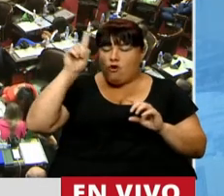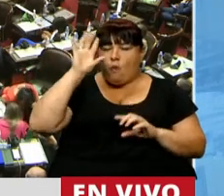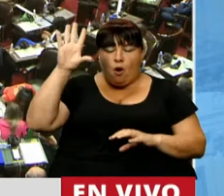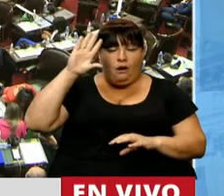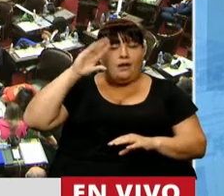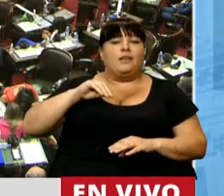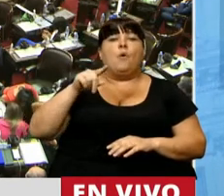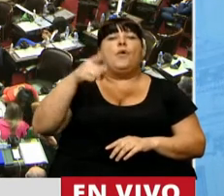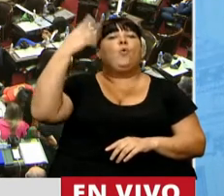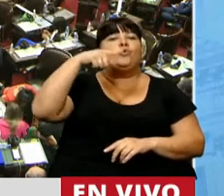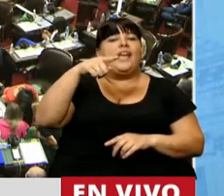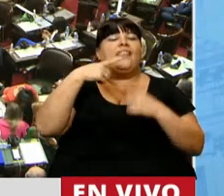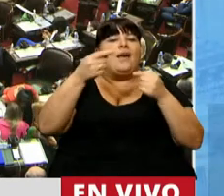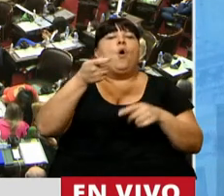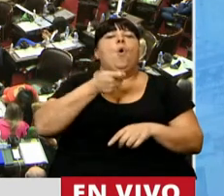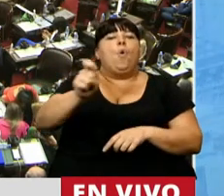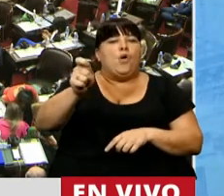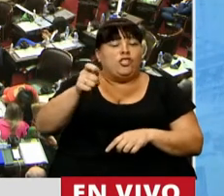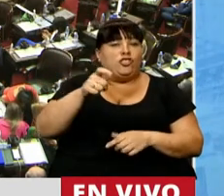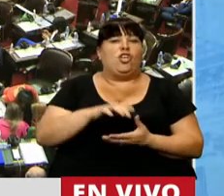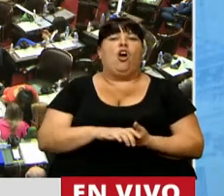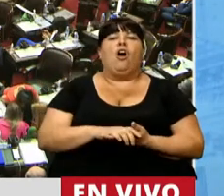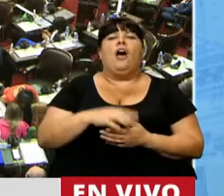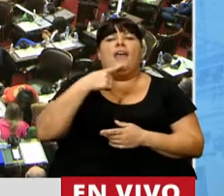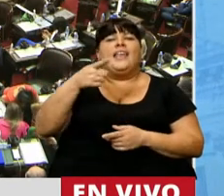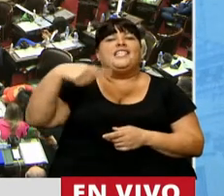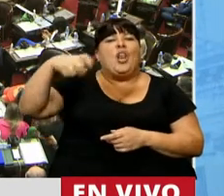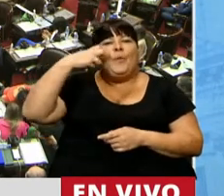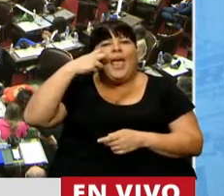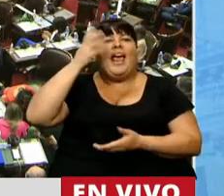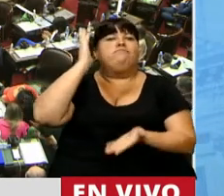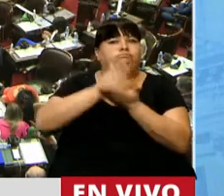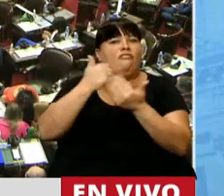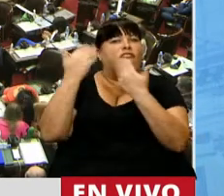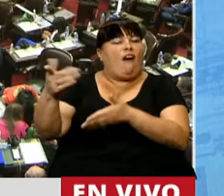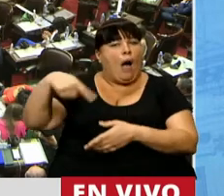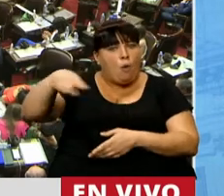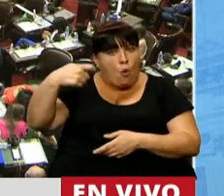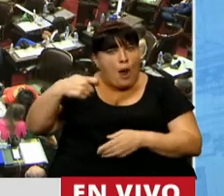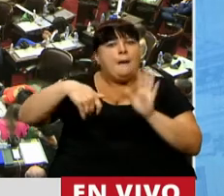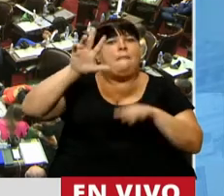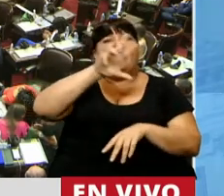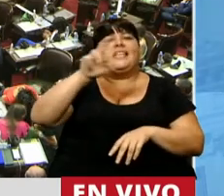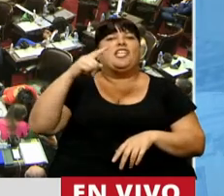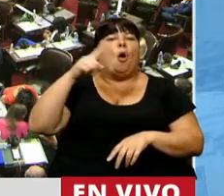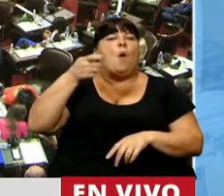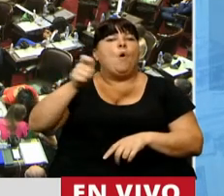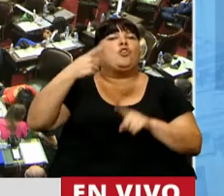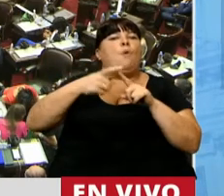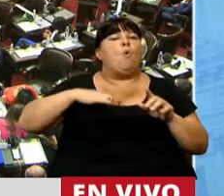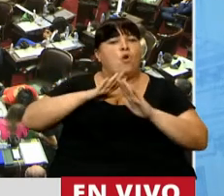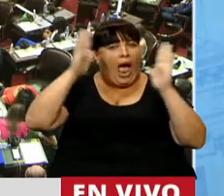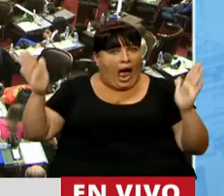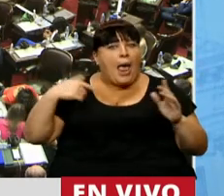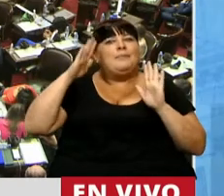cuando ustedes apelaban los juicios que tenían los abuelos con sentencias favorables, más de 300.000 juicios por año,